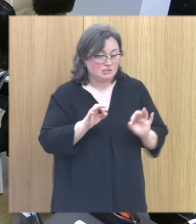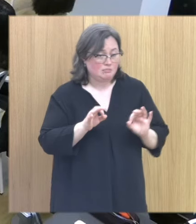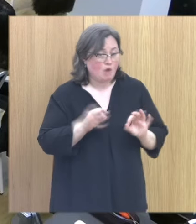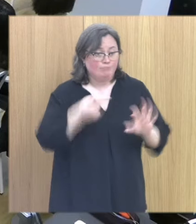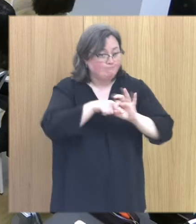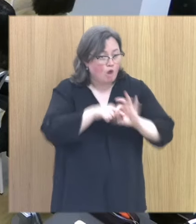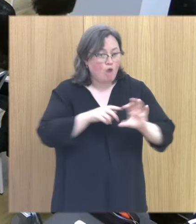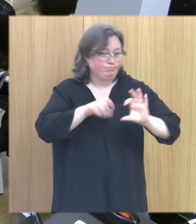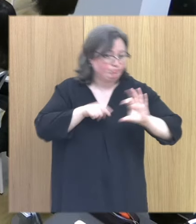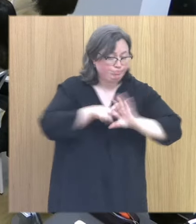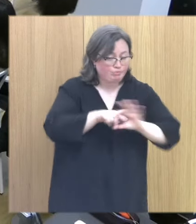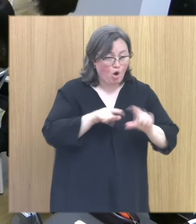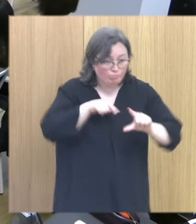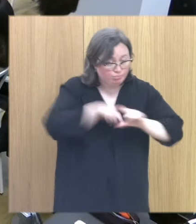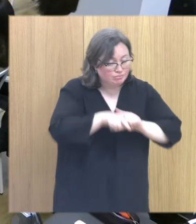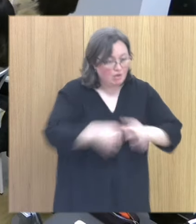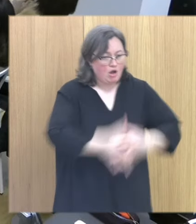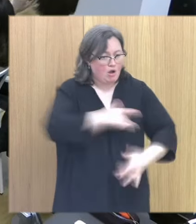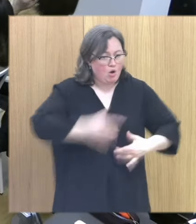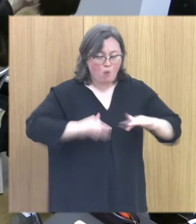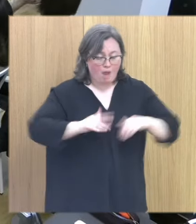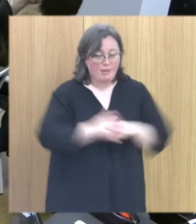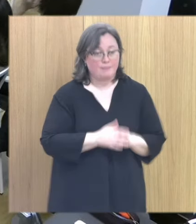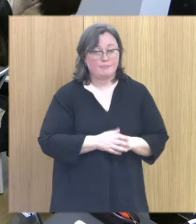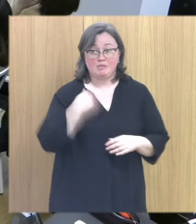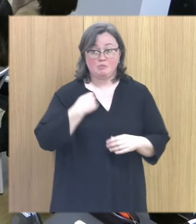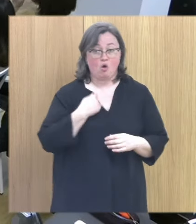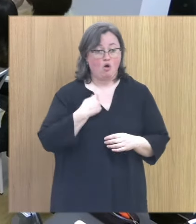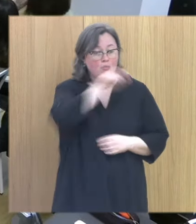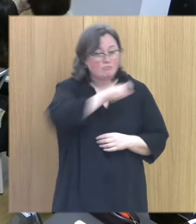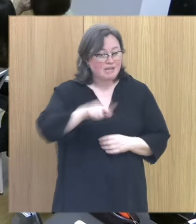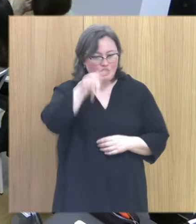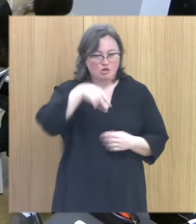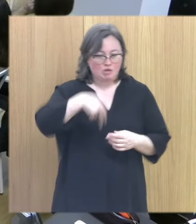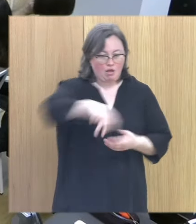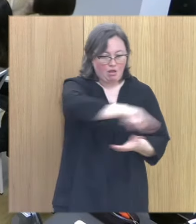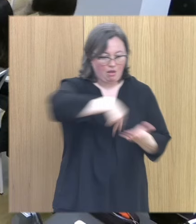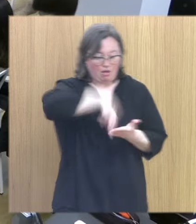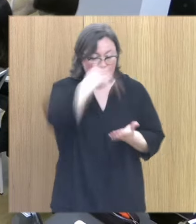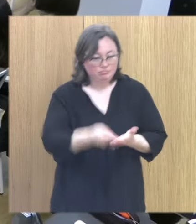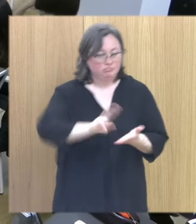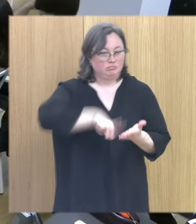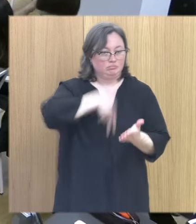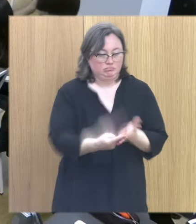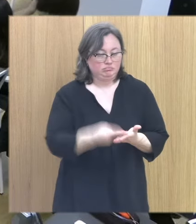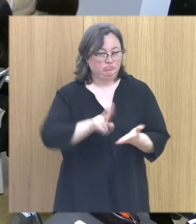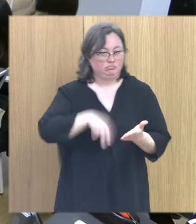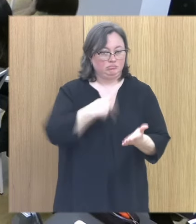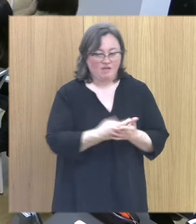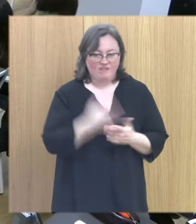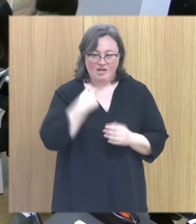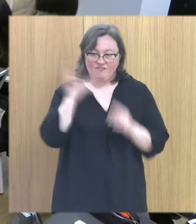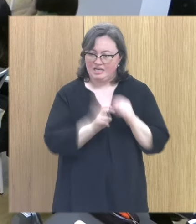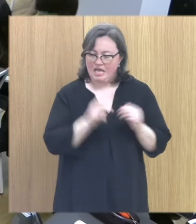esa sensación de asco la coordinación oculomotora los niños que se caen estos niños y niñas que se caen sistemáticamente que de repente aparecen en